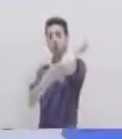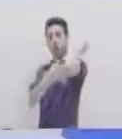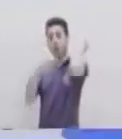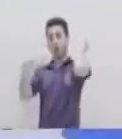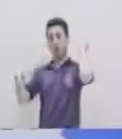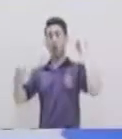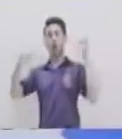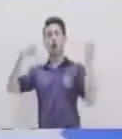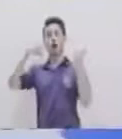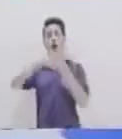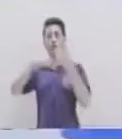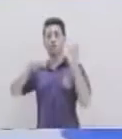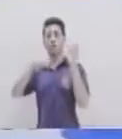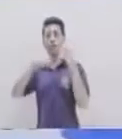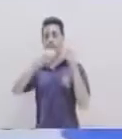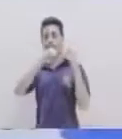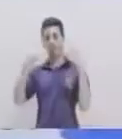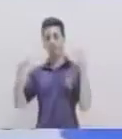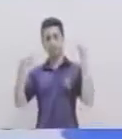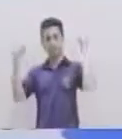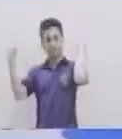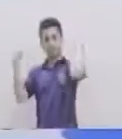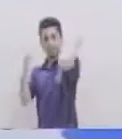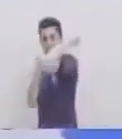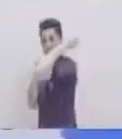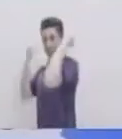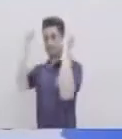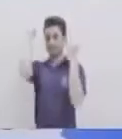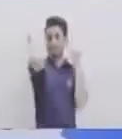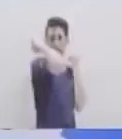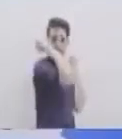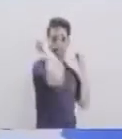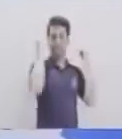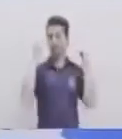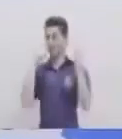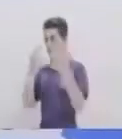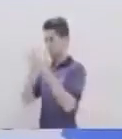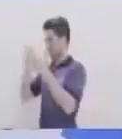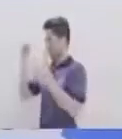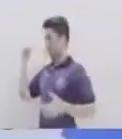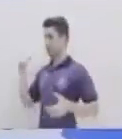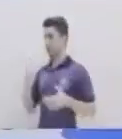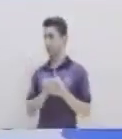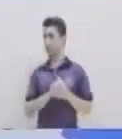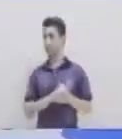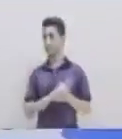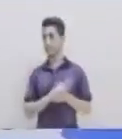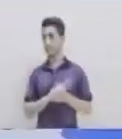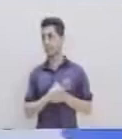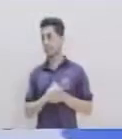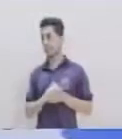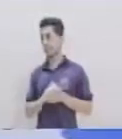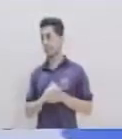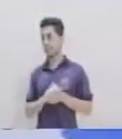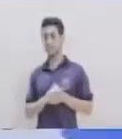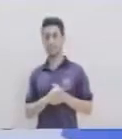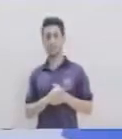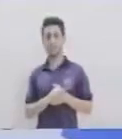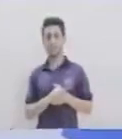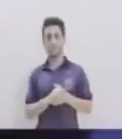La rodilla izquierda Los uno Acá Cruzado Eso es